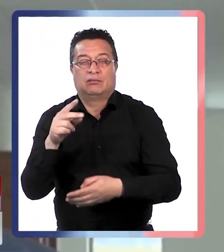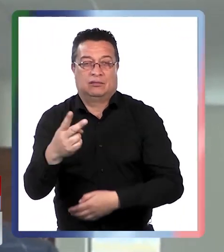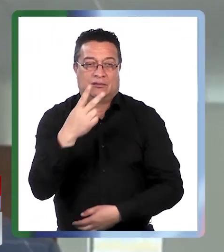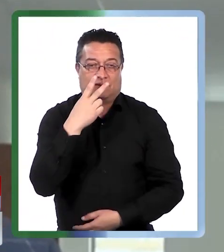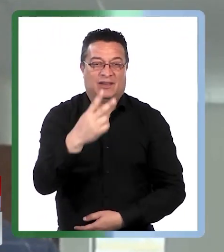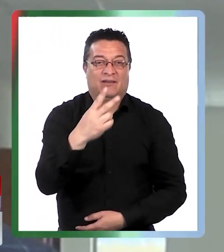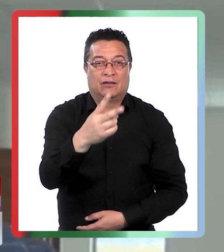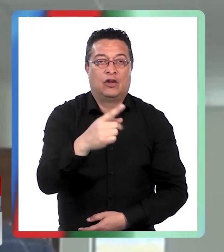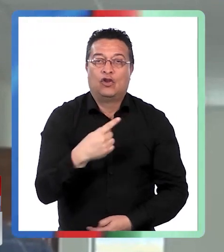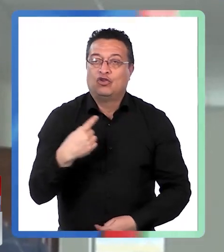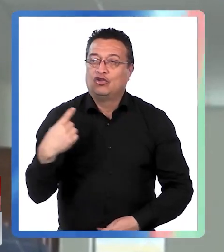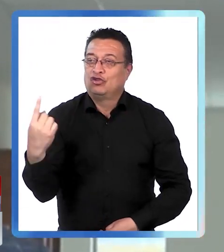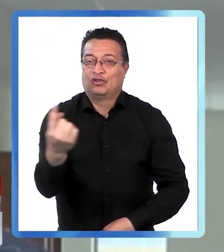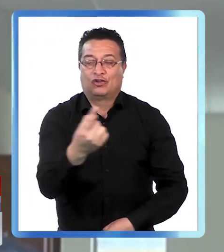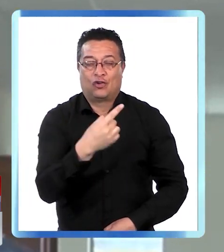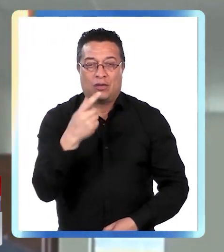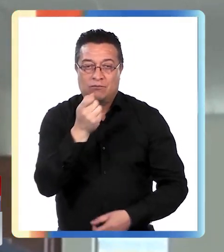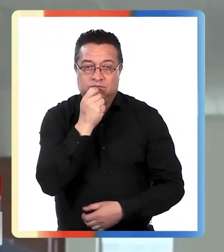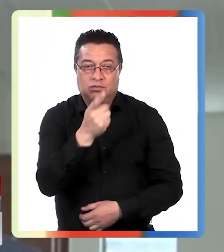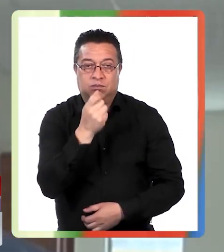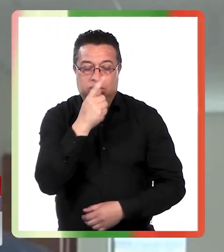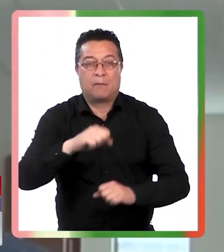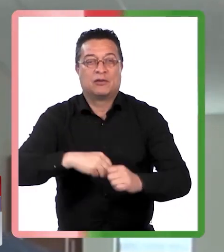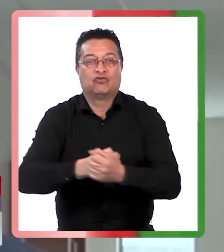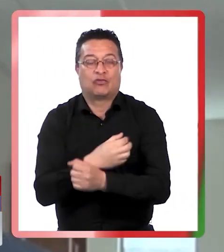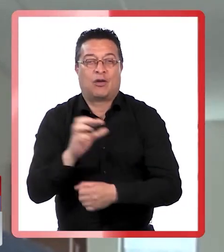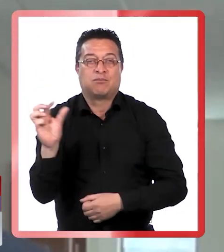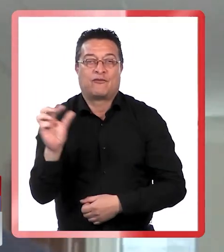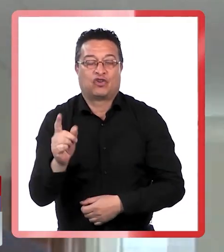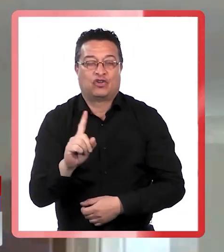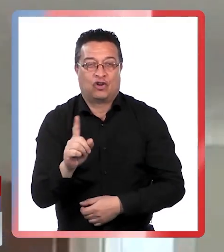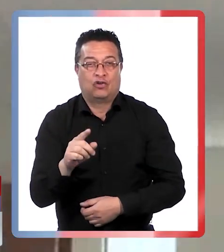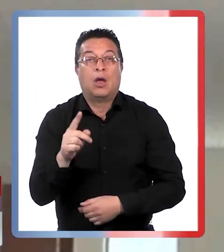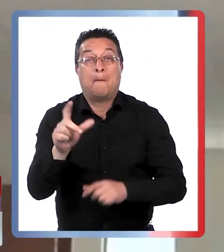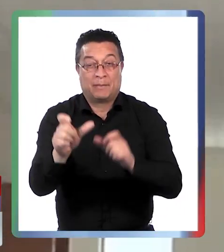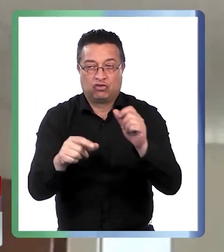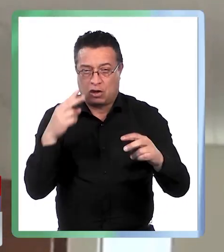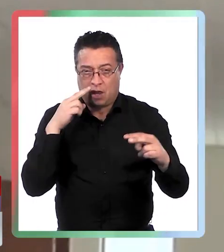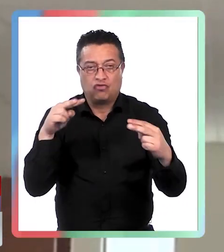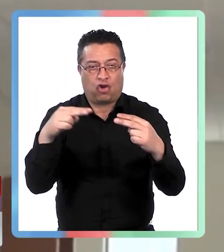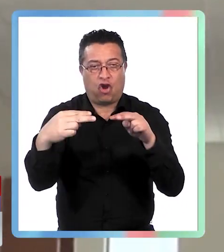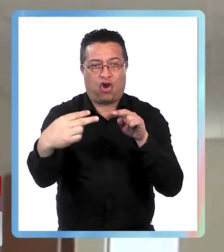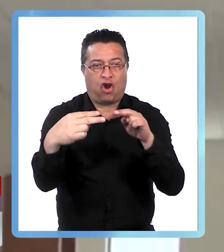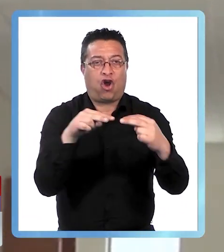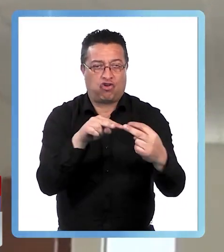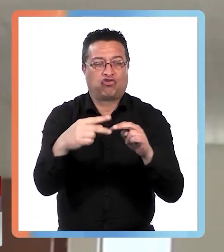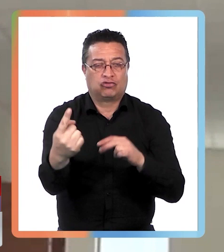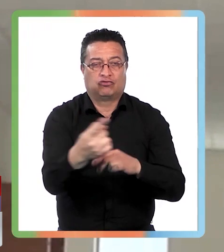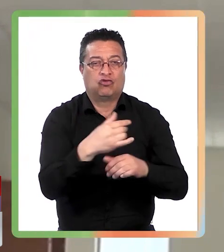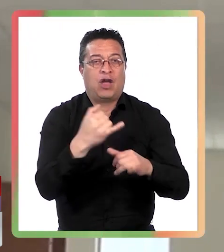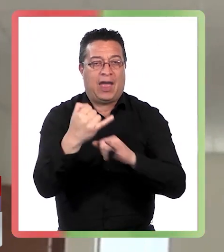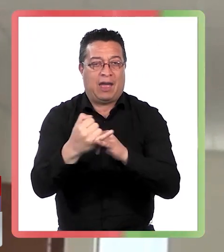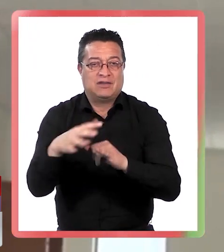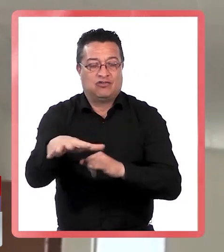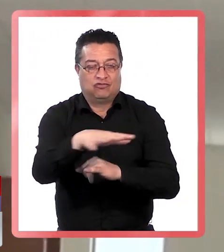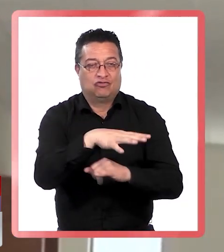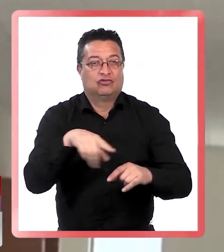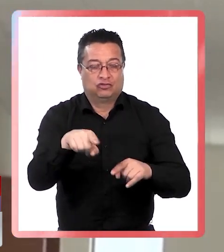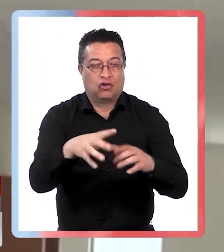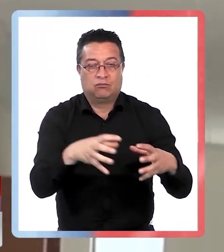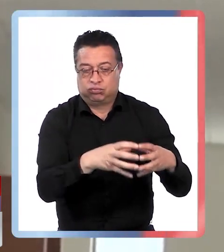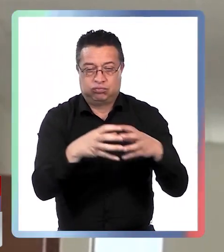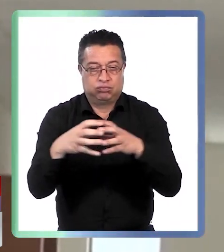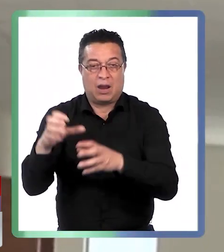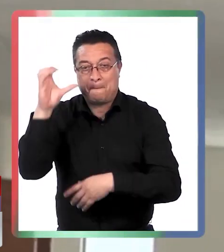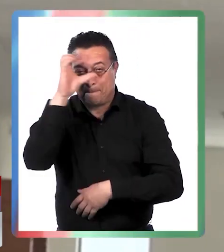ustedes vieron que no todos los imputados terminaron en prisión preventiva son personas que se conocen entre ellos son amigos ellos de